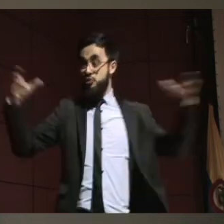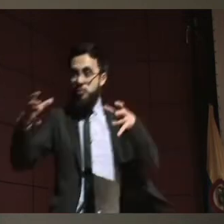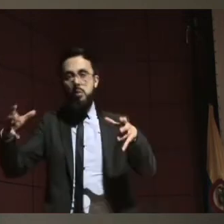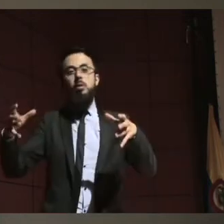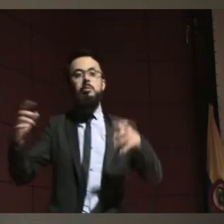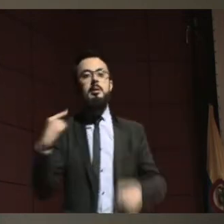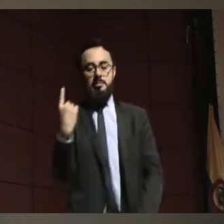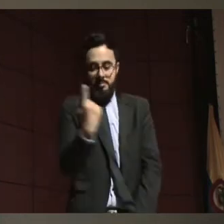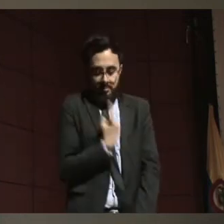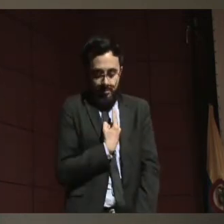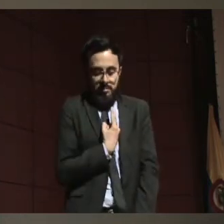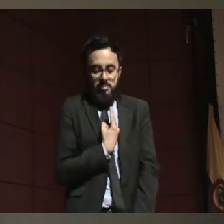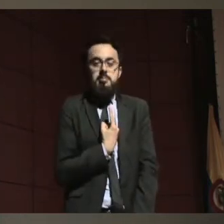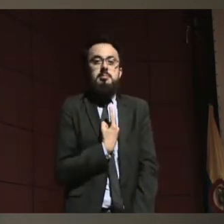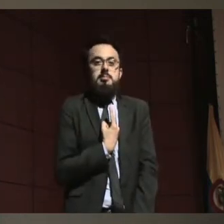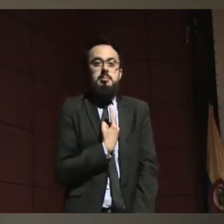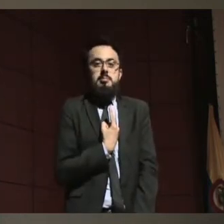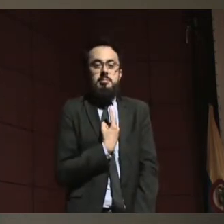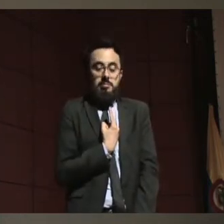es intencional,